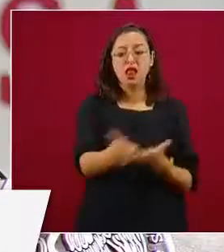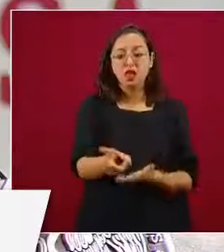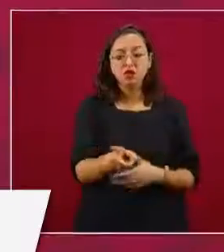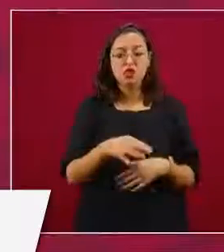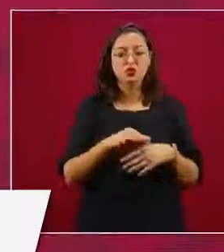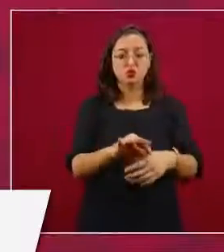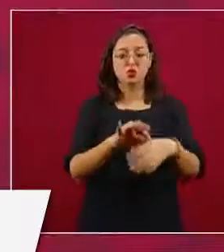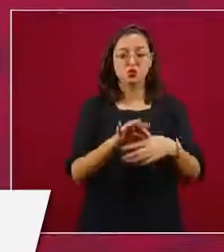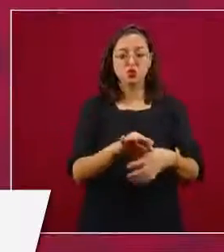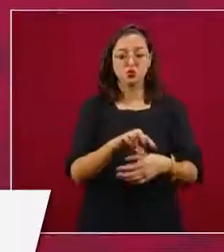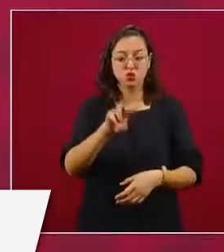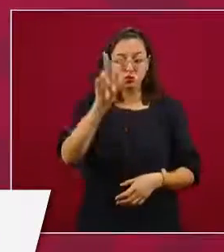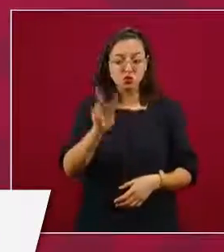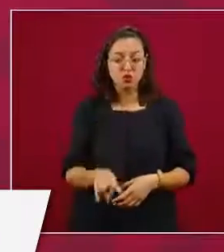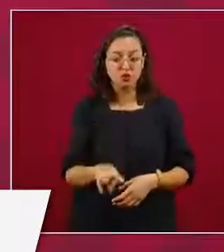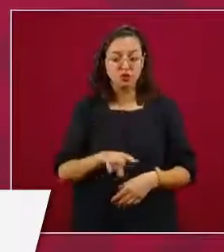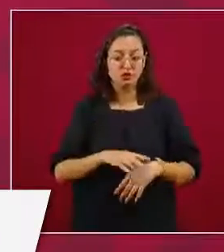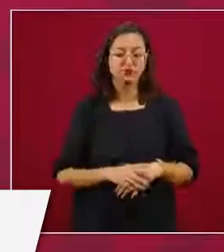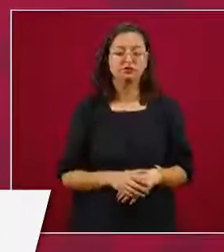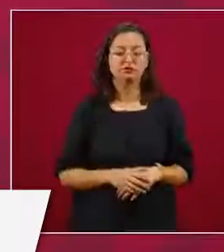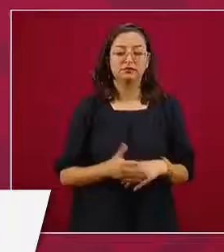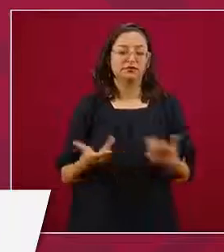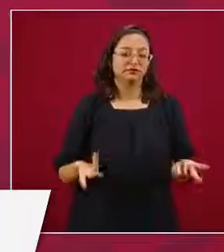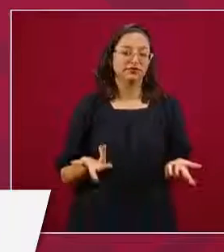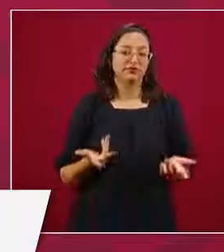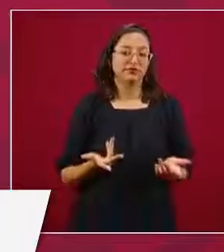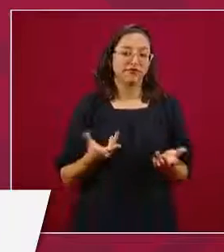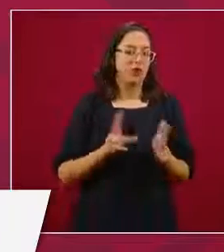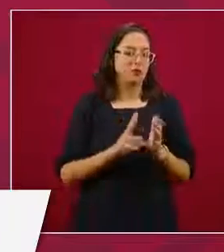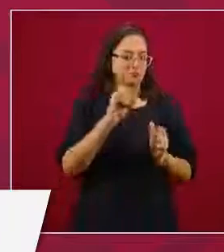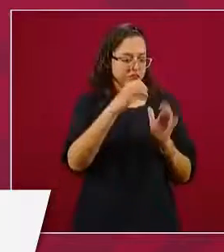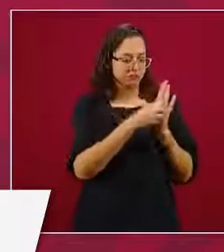estaba escrito en la Constitución y no se cumplía.